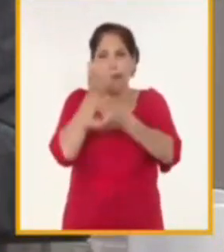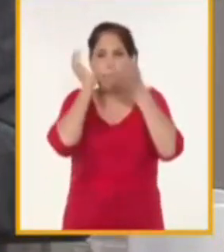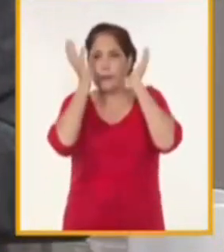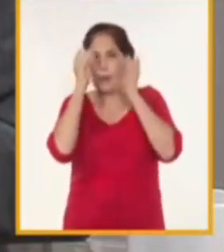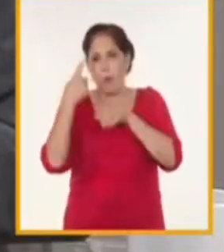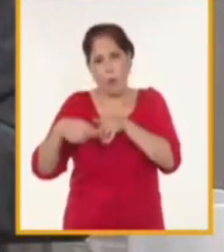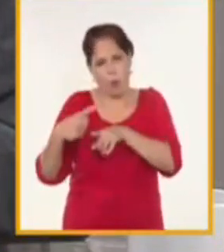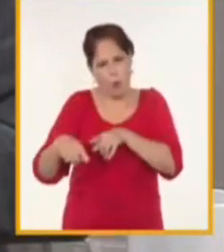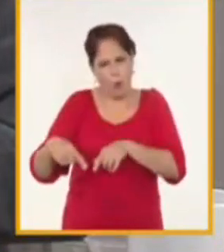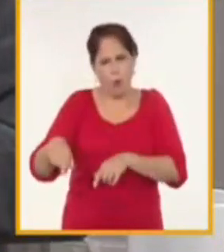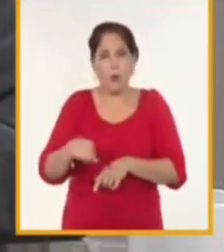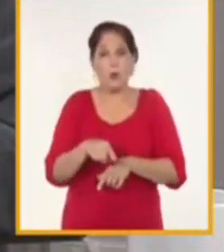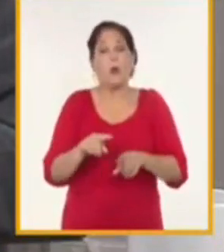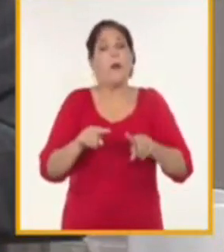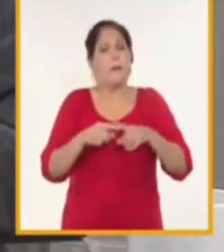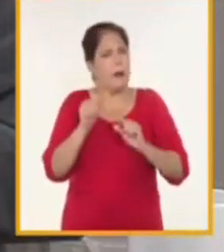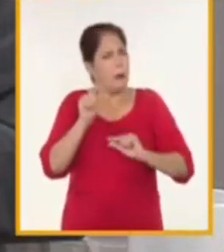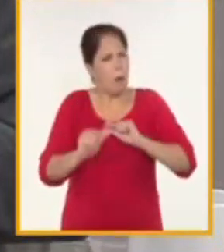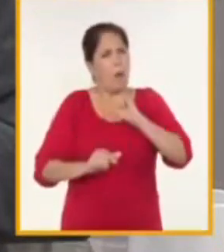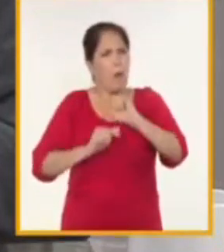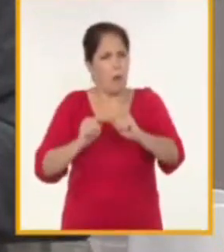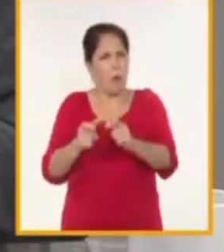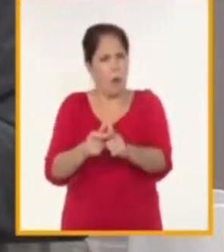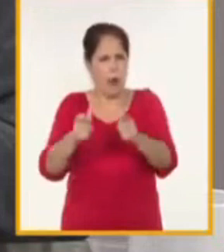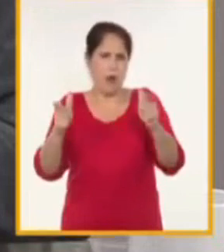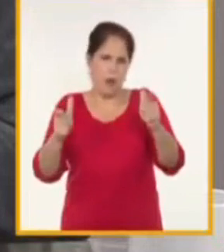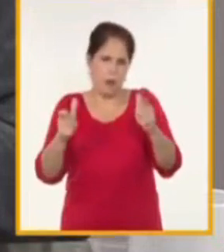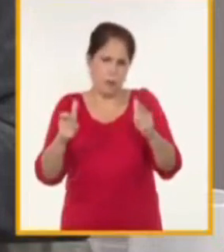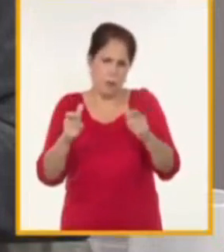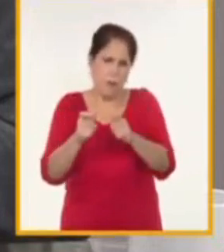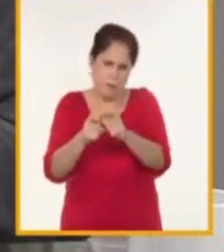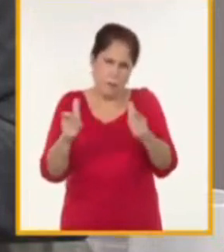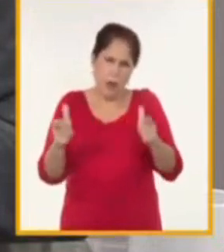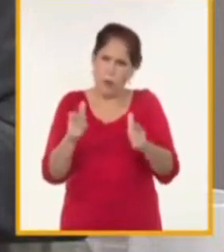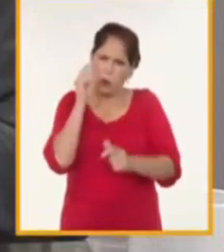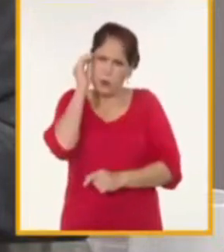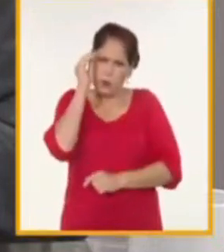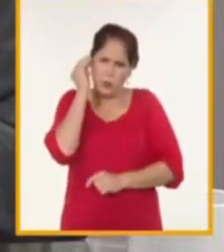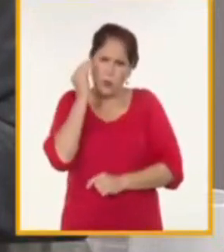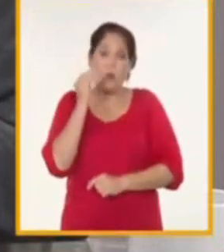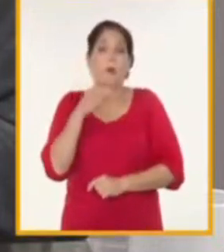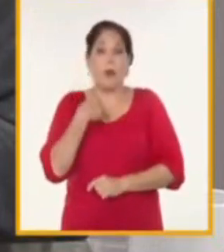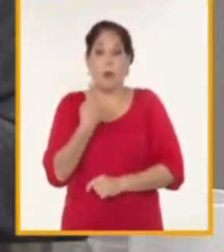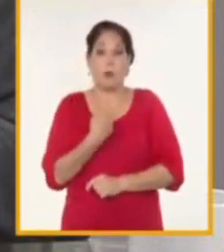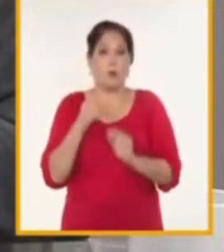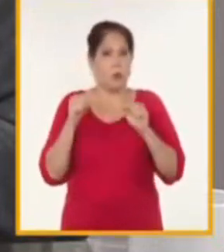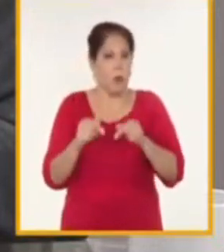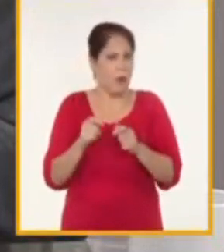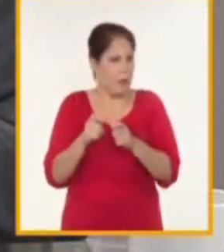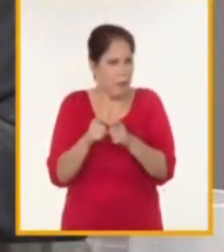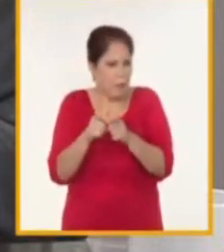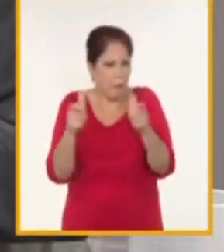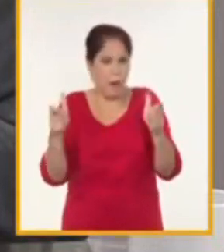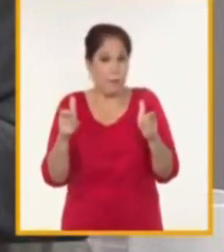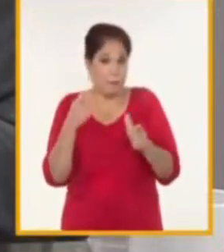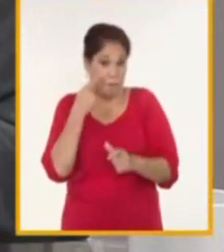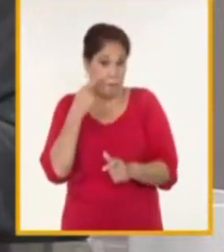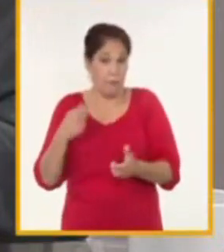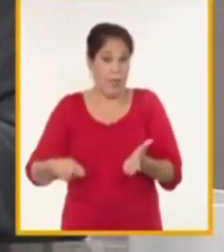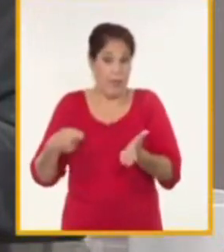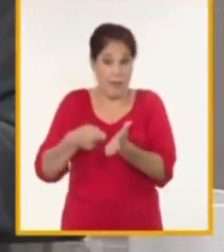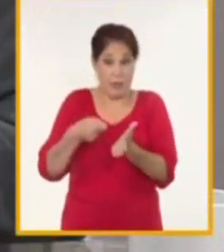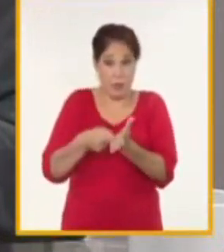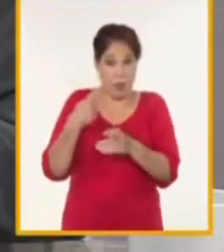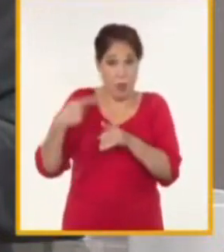difundido, pero van a ir paulatinamente llegando al resto de la economía. Tenemos que tener en cuenta que la inversión en la